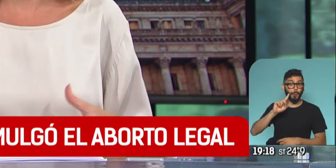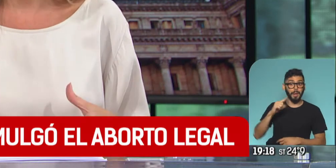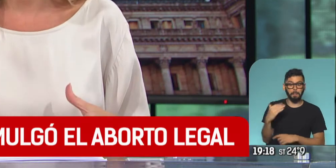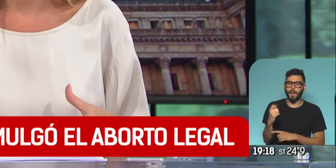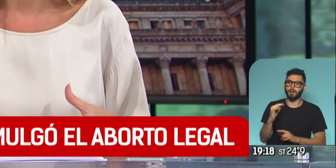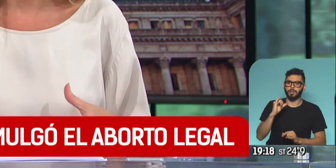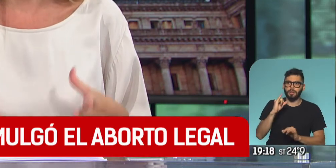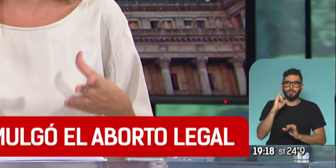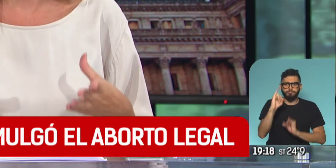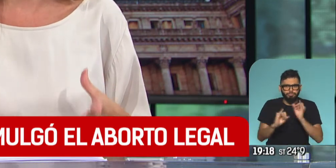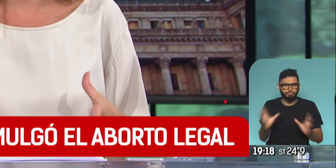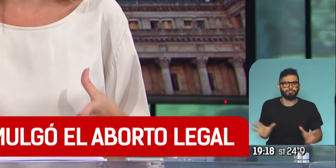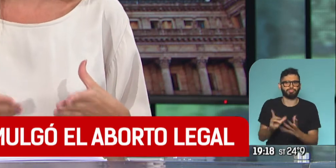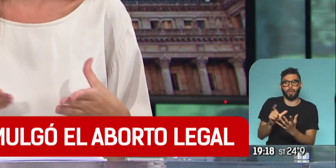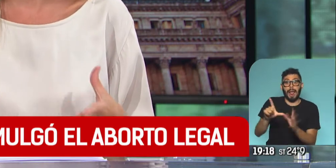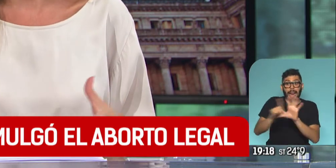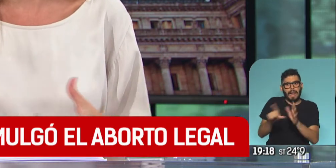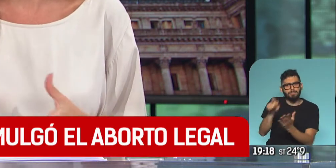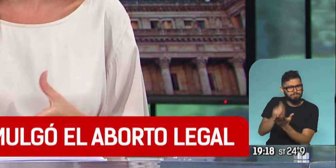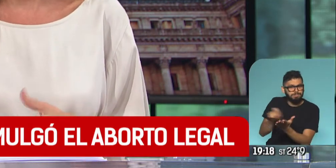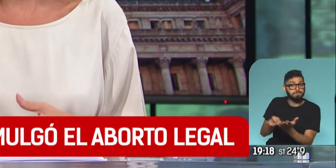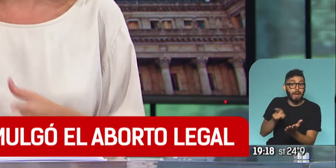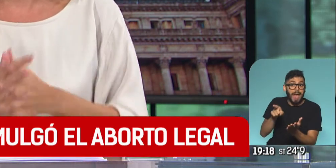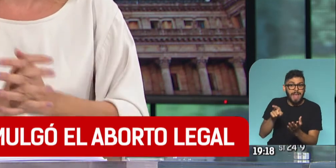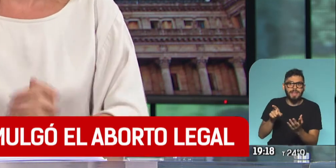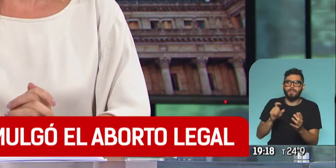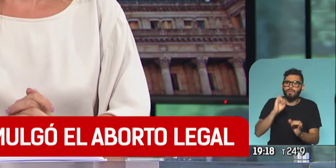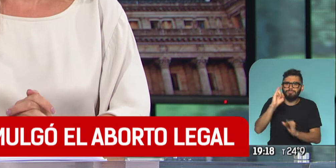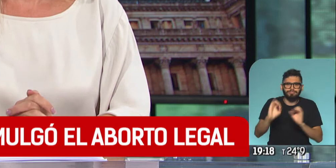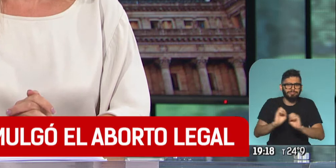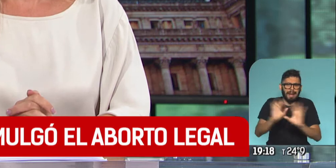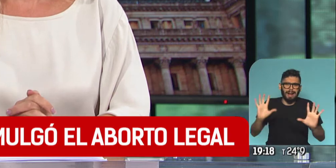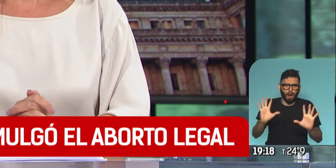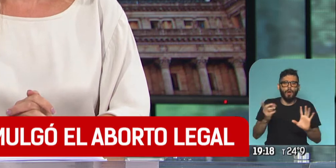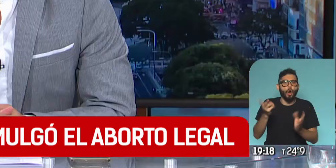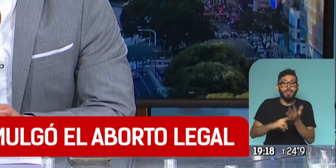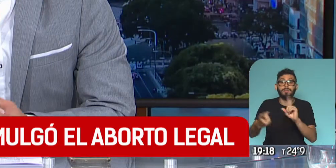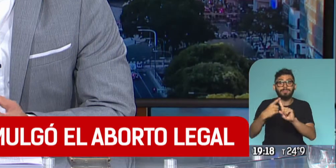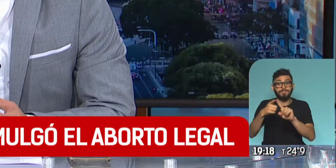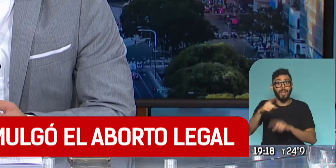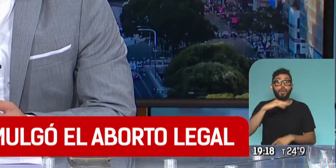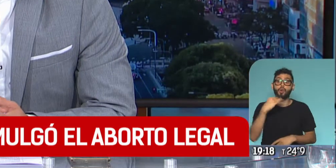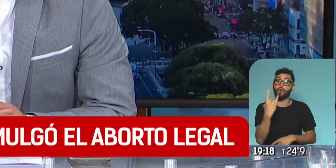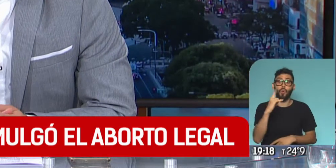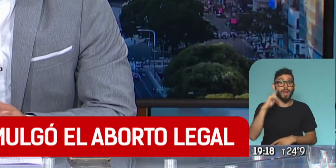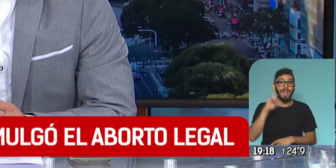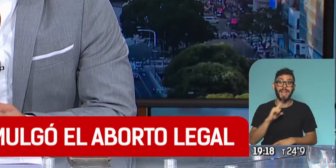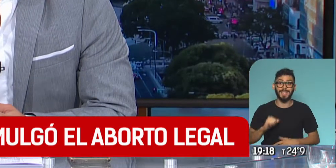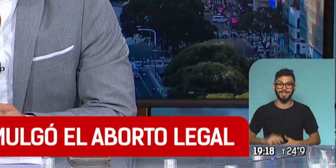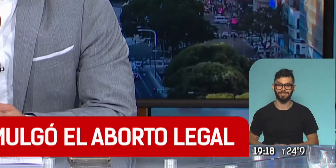se encargó de redactar la ley, se encargó de explicar lo que la ley implica. Vamos al móvil nuevamente con Julieta Algult. Te escuchamos, Julieta.